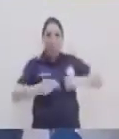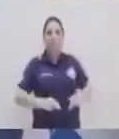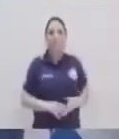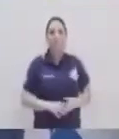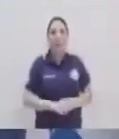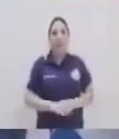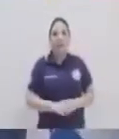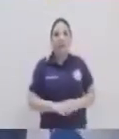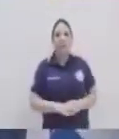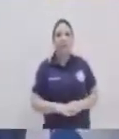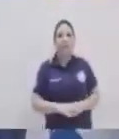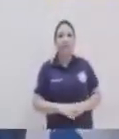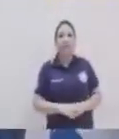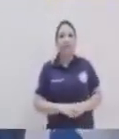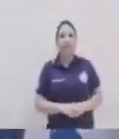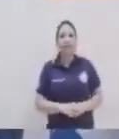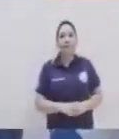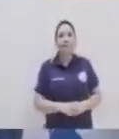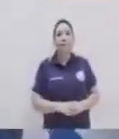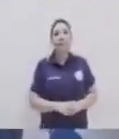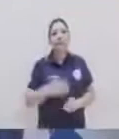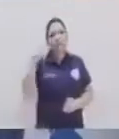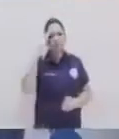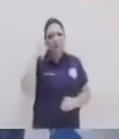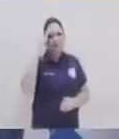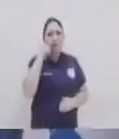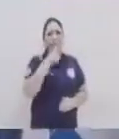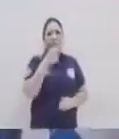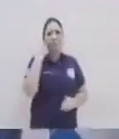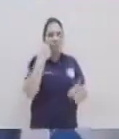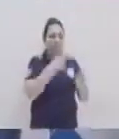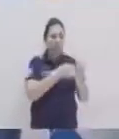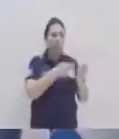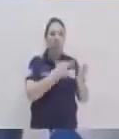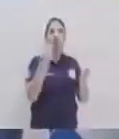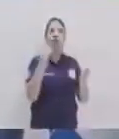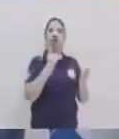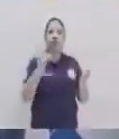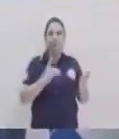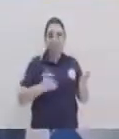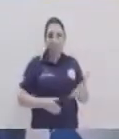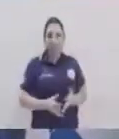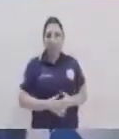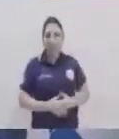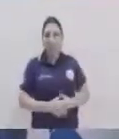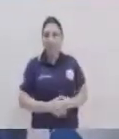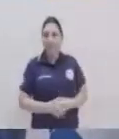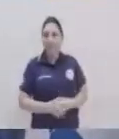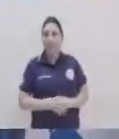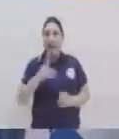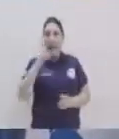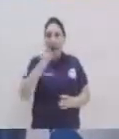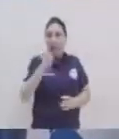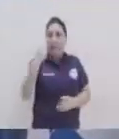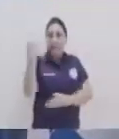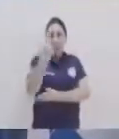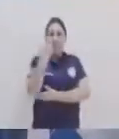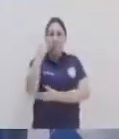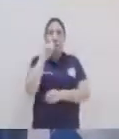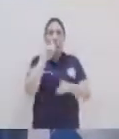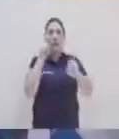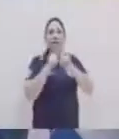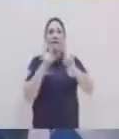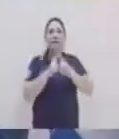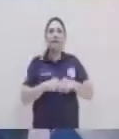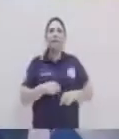poder ir por ahí entendiendo mejor el texto y saber exactamente de dónde proviene todo, ¿verdad? Exacto, eso es lo importante, saber